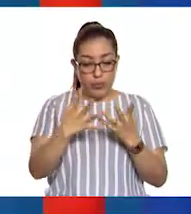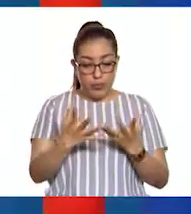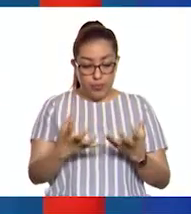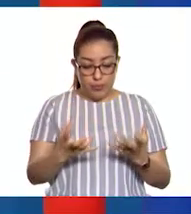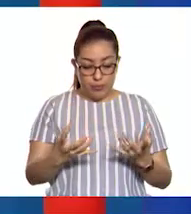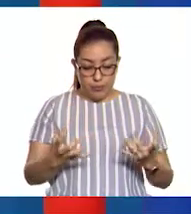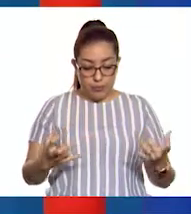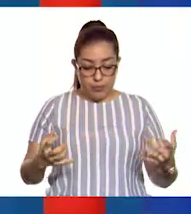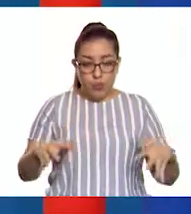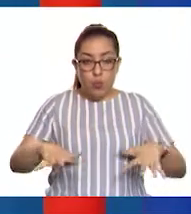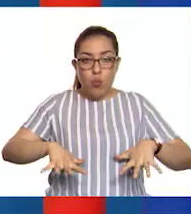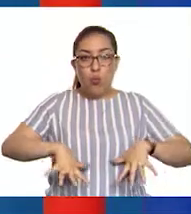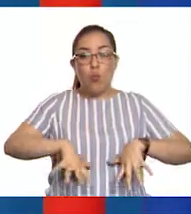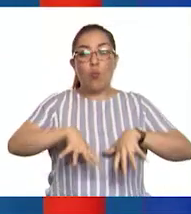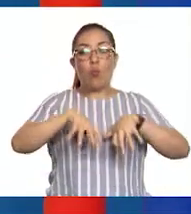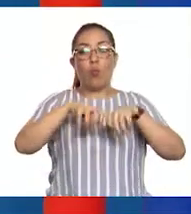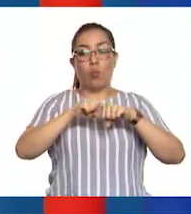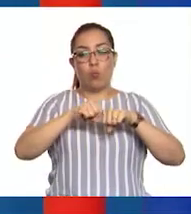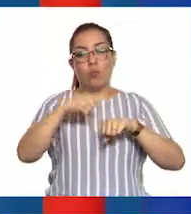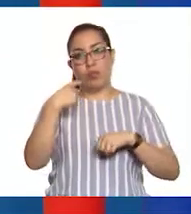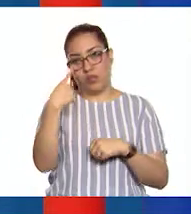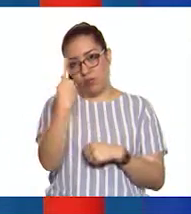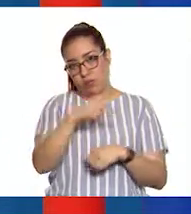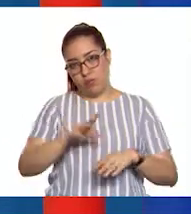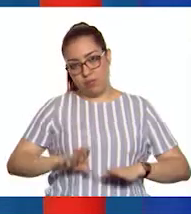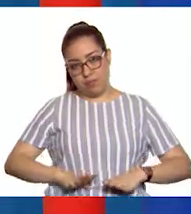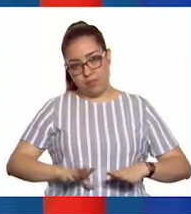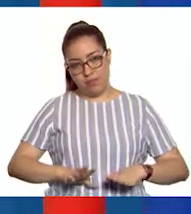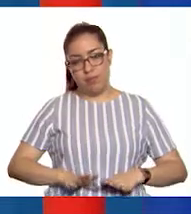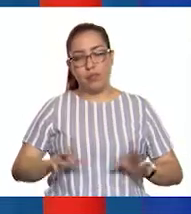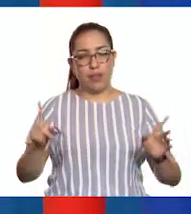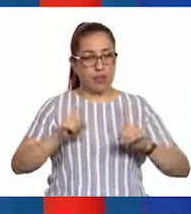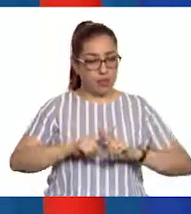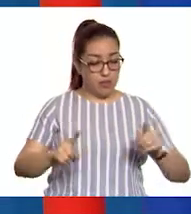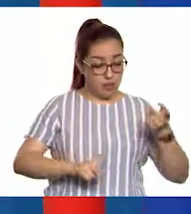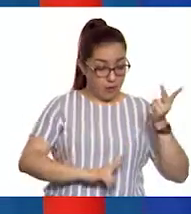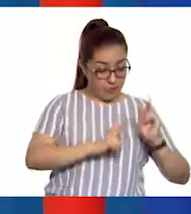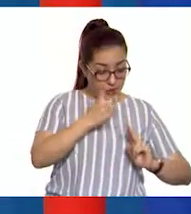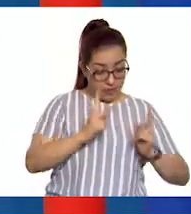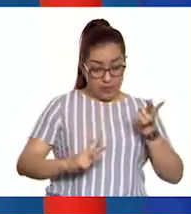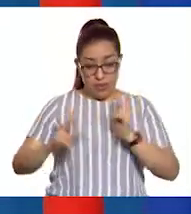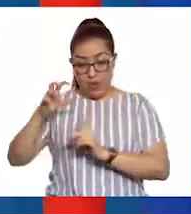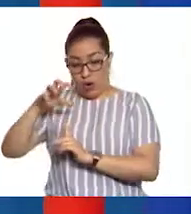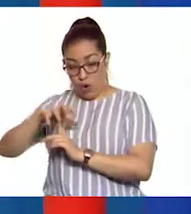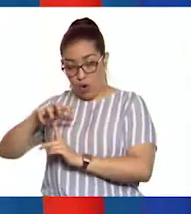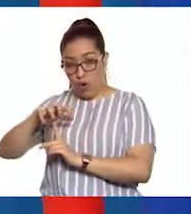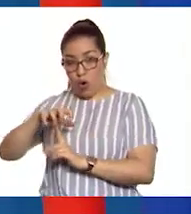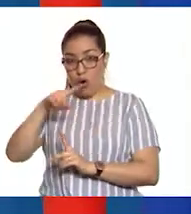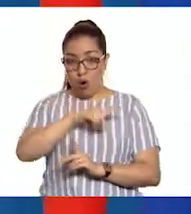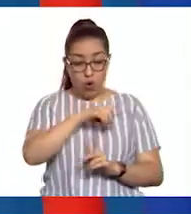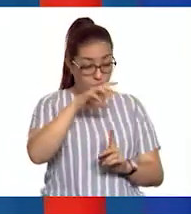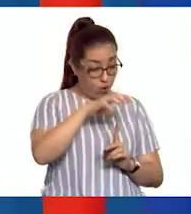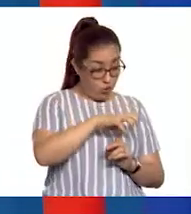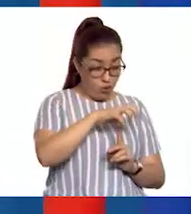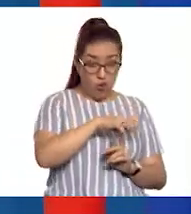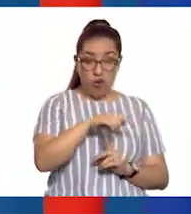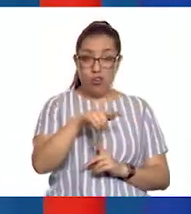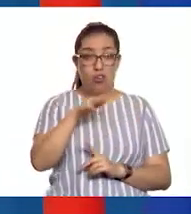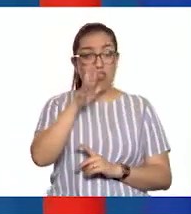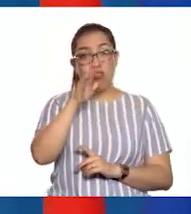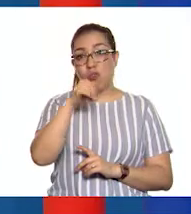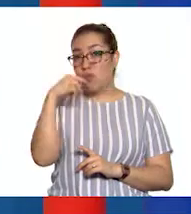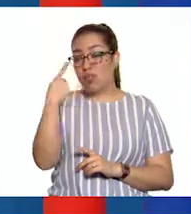a ver, entonces, entre las características que distinguen a los hongos de las plantas es que no son capaces de producir su propio alimento, ¿verdad?